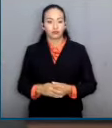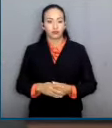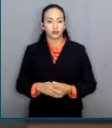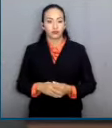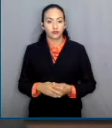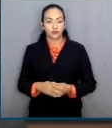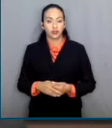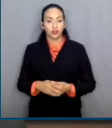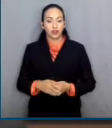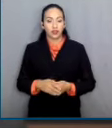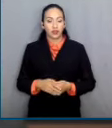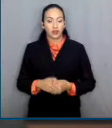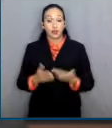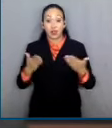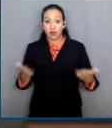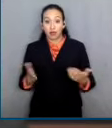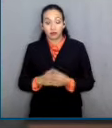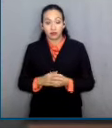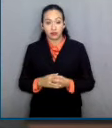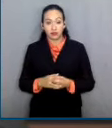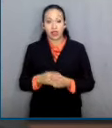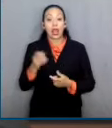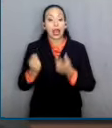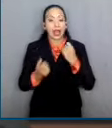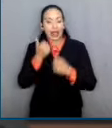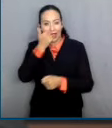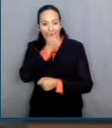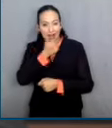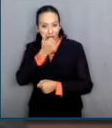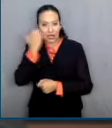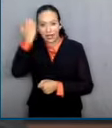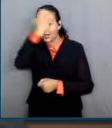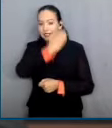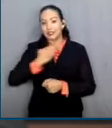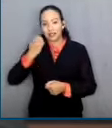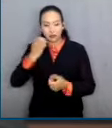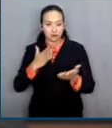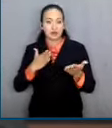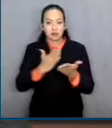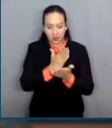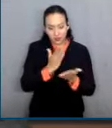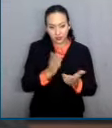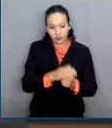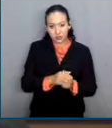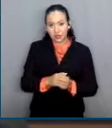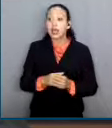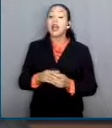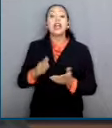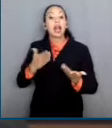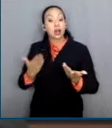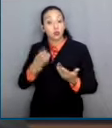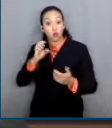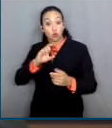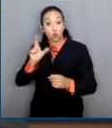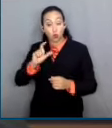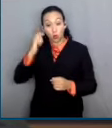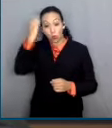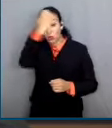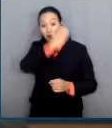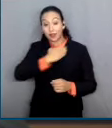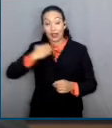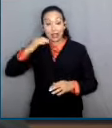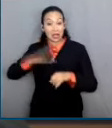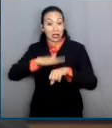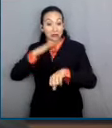se han pasado su examen y con este examen tienen la capacidad de ser juez, de ser fiscal, de trabajar